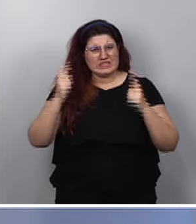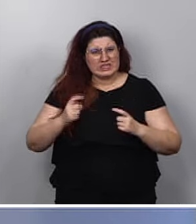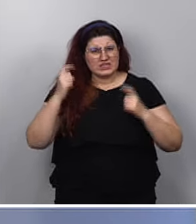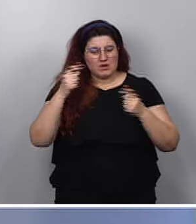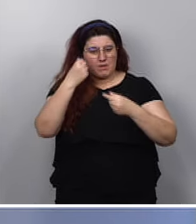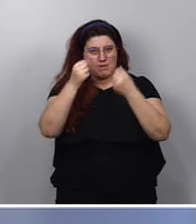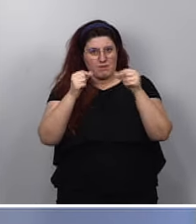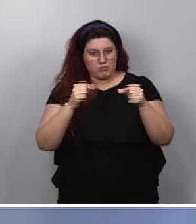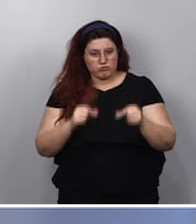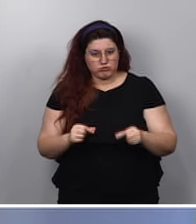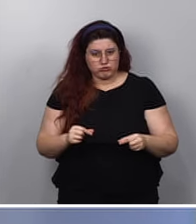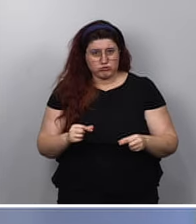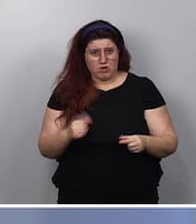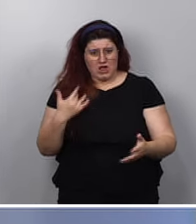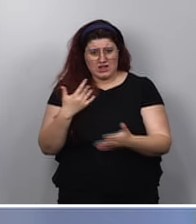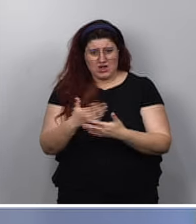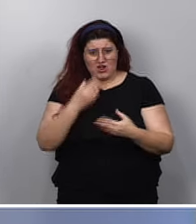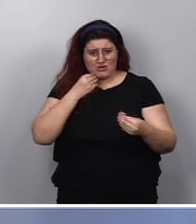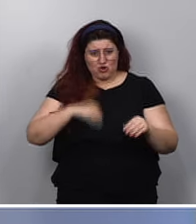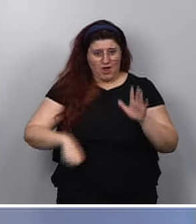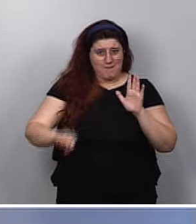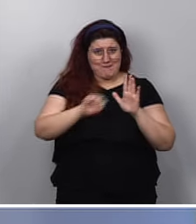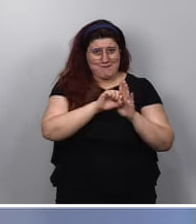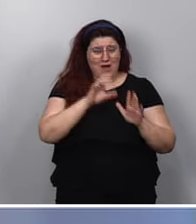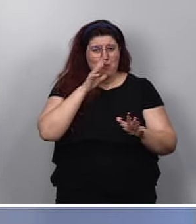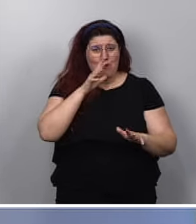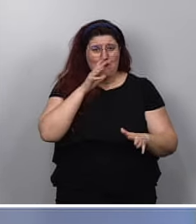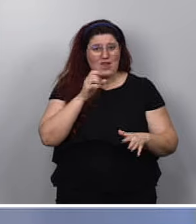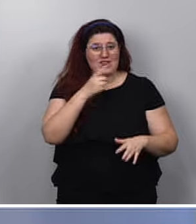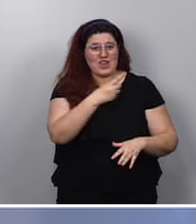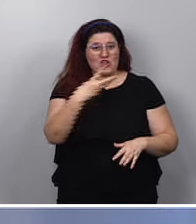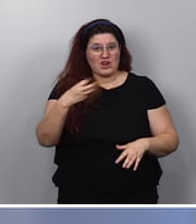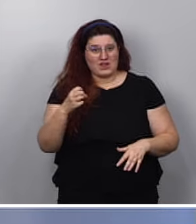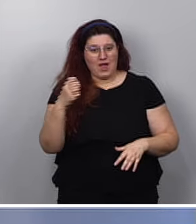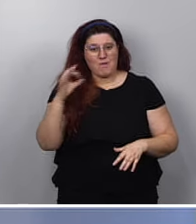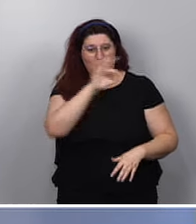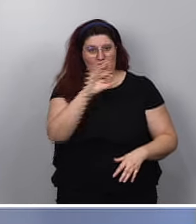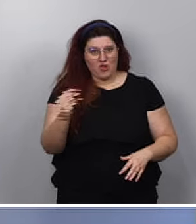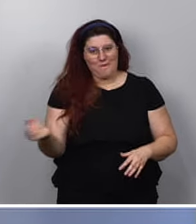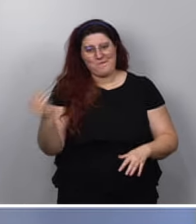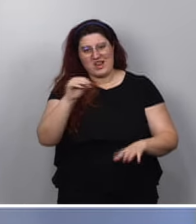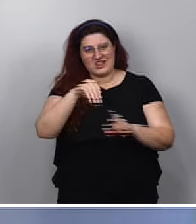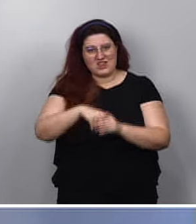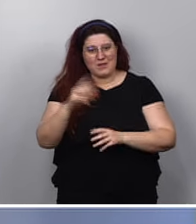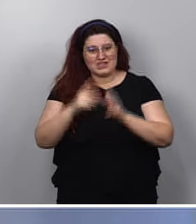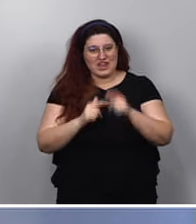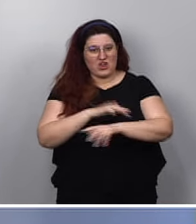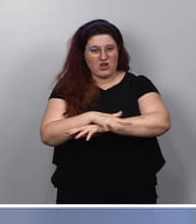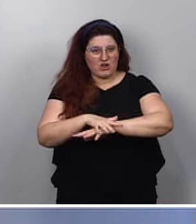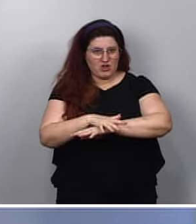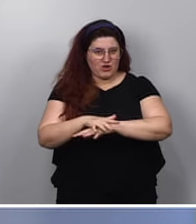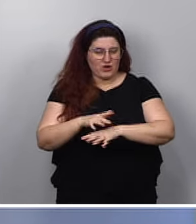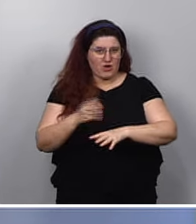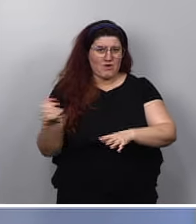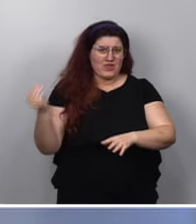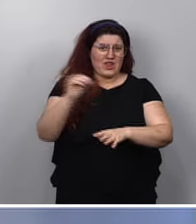presupuestario inédito, histórico, para aumentar hasta en un 130% la contribución de la Administración General del Estado a la